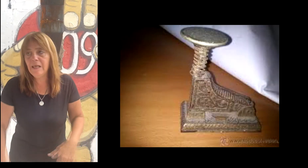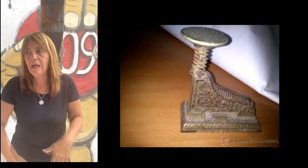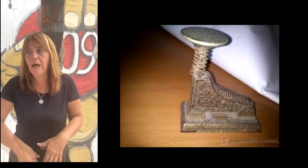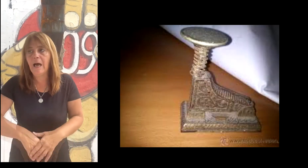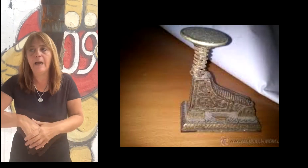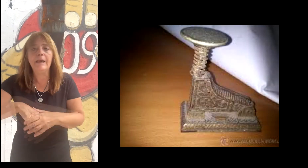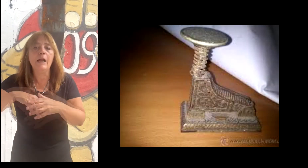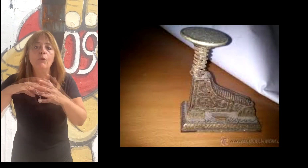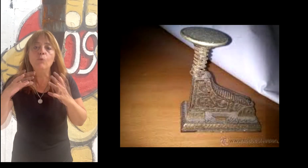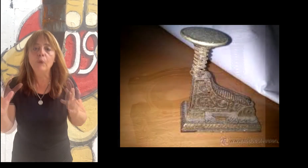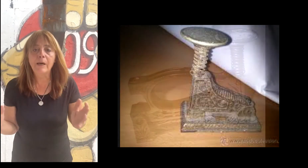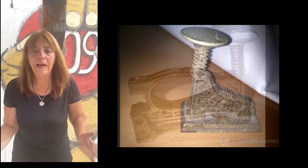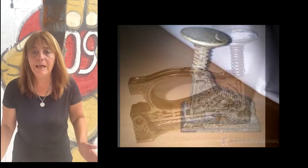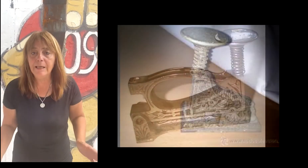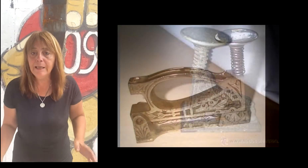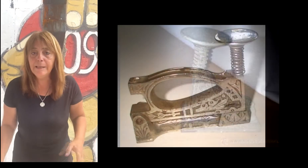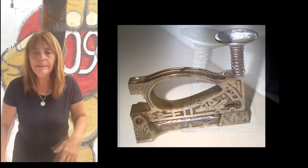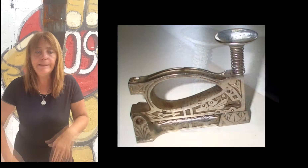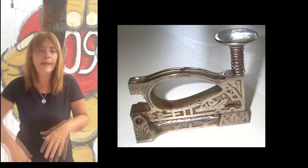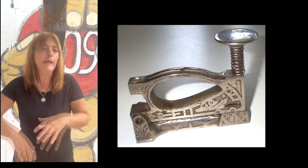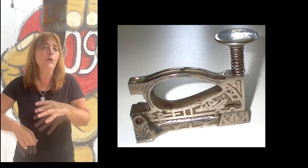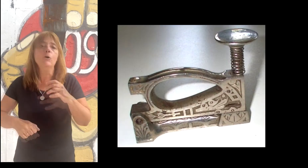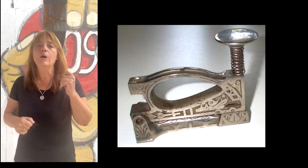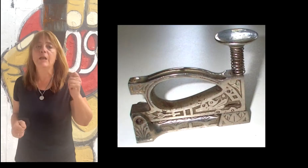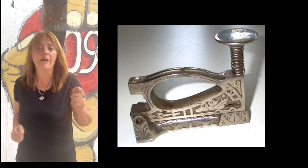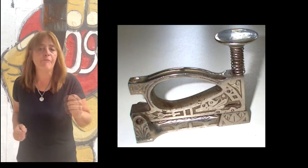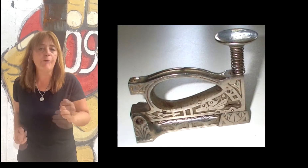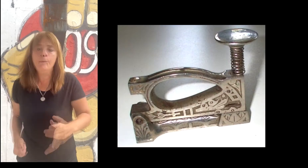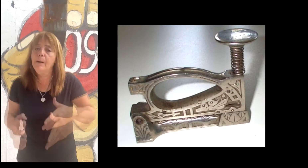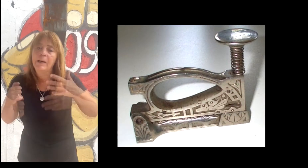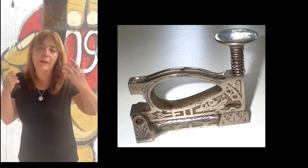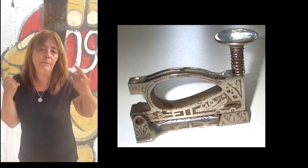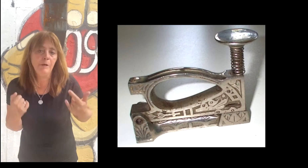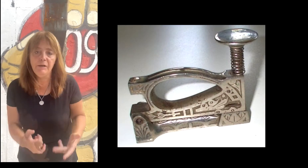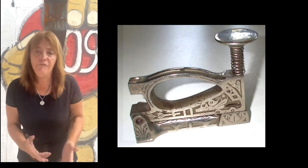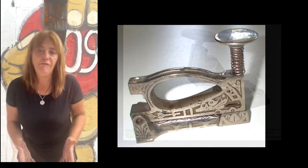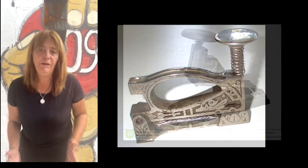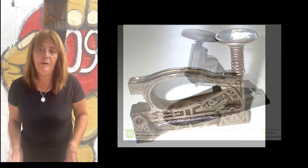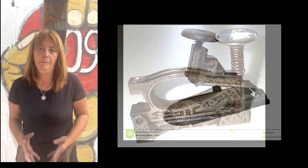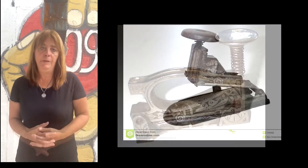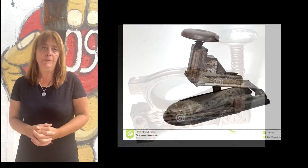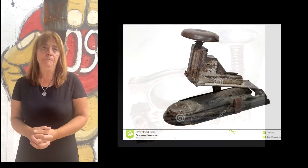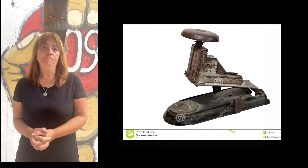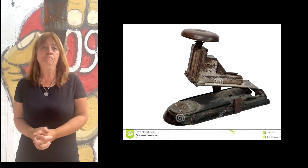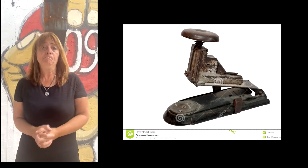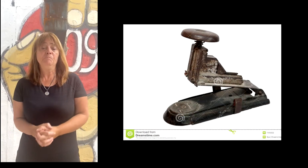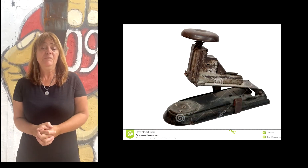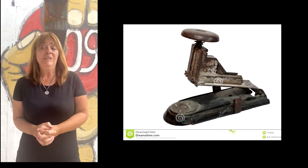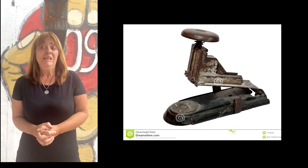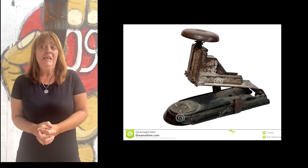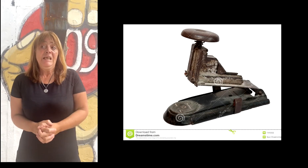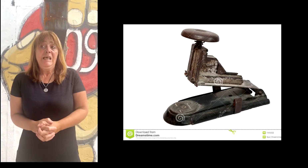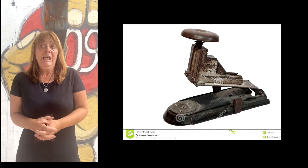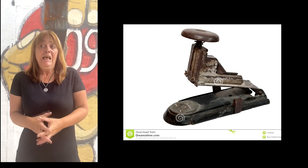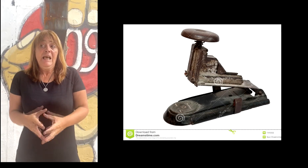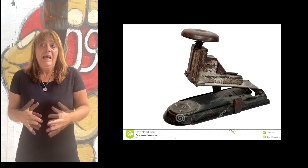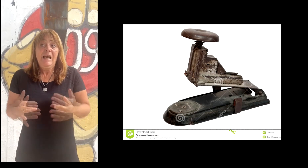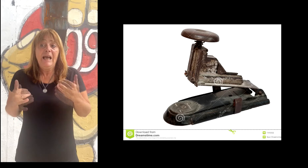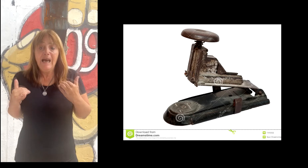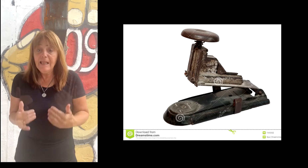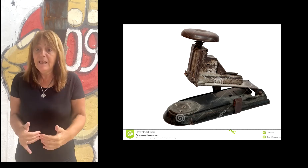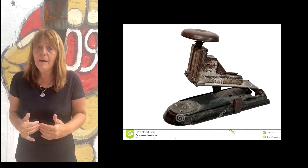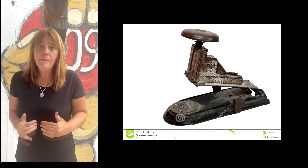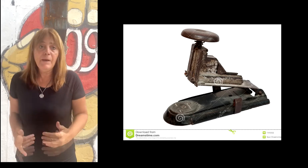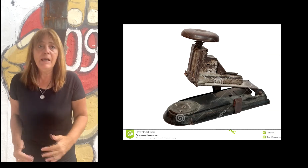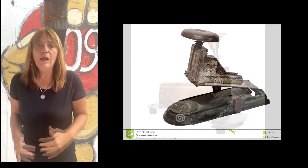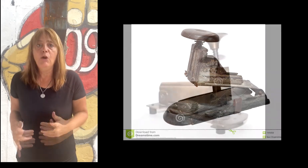mil dólares en engrampadoras, las engrampadoras más caras del mundo, no sé. Deben inclusive tener